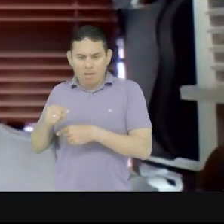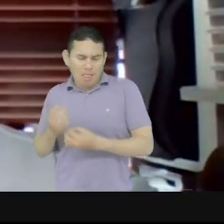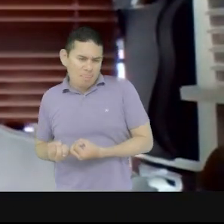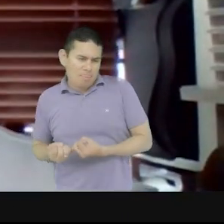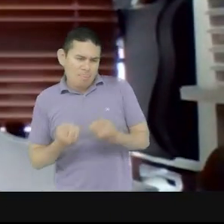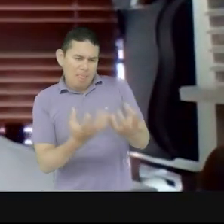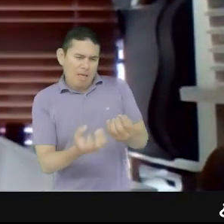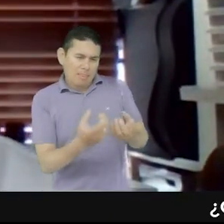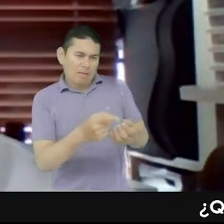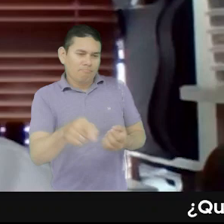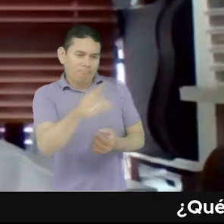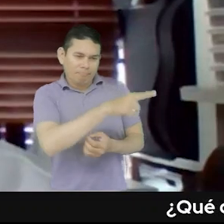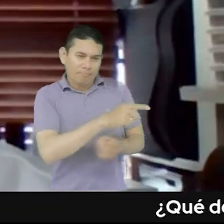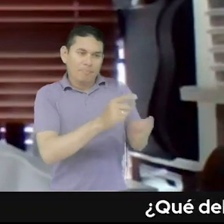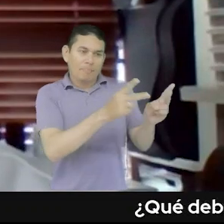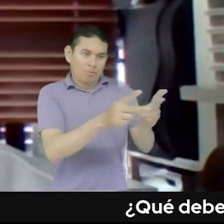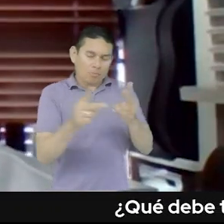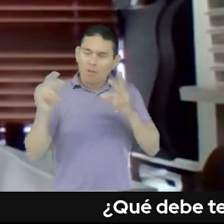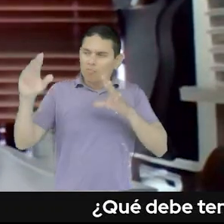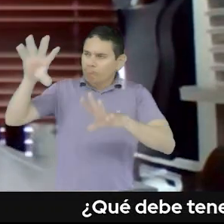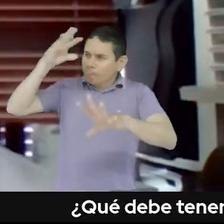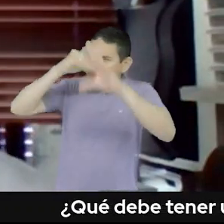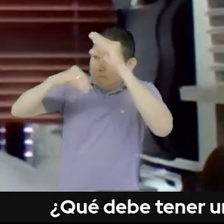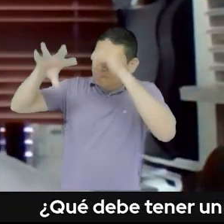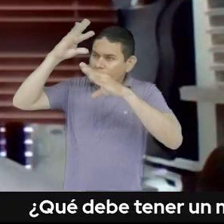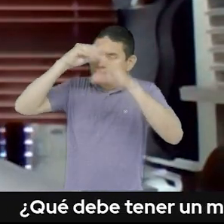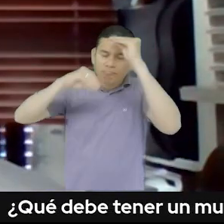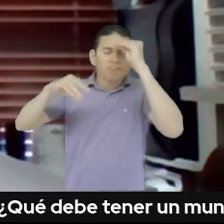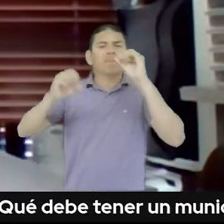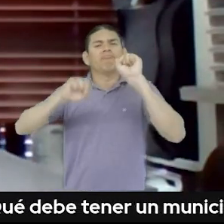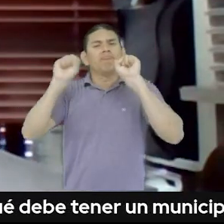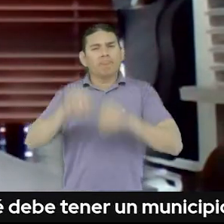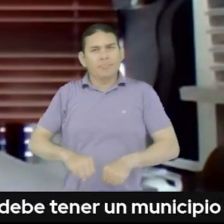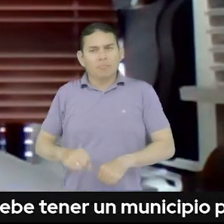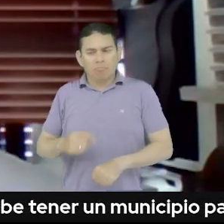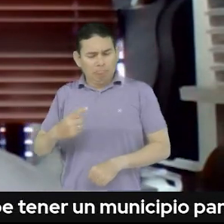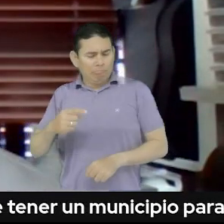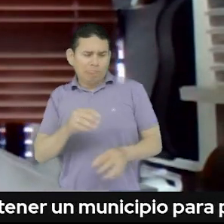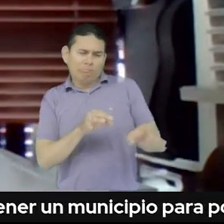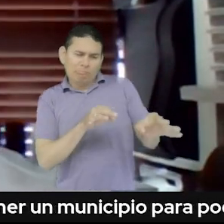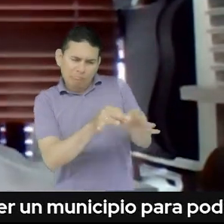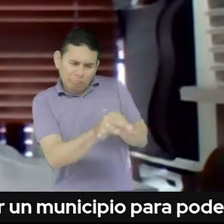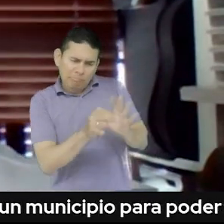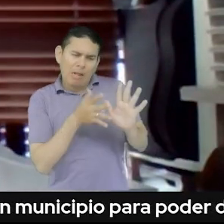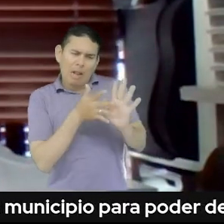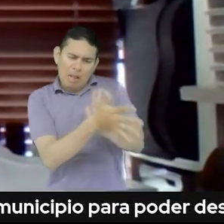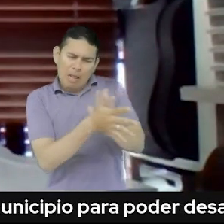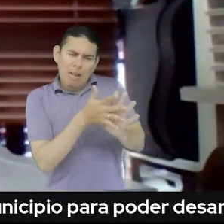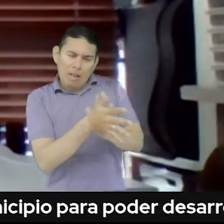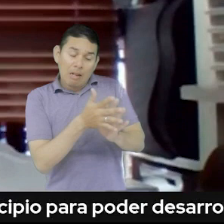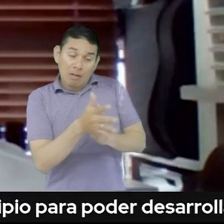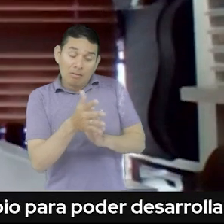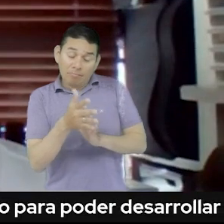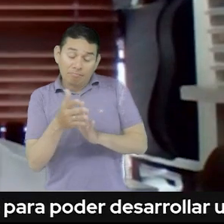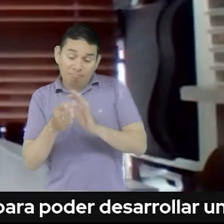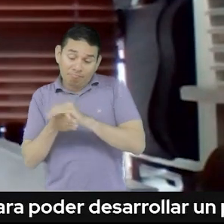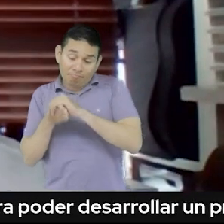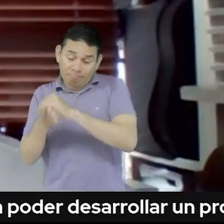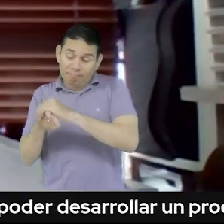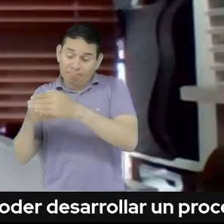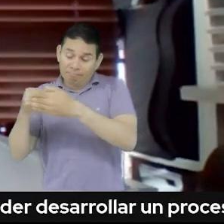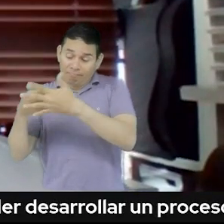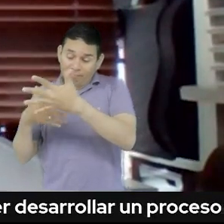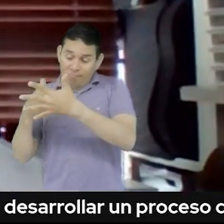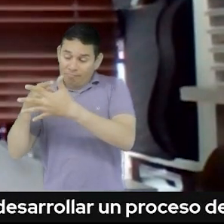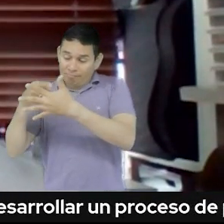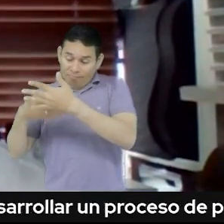lo aprenda. Entonces, somos muy del Aprender Haciendo y lo que hacemos es poner a disposición ese método, que es un